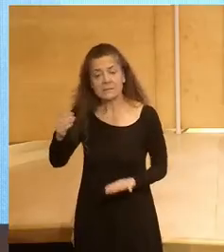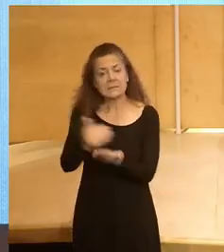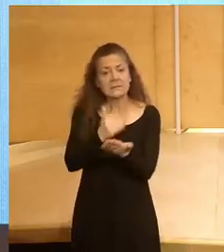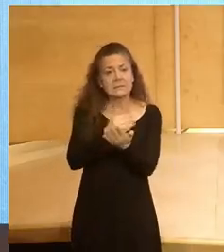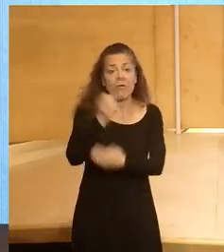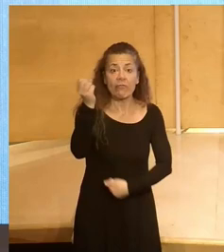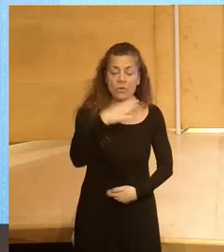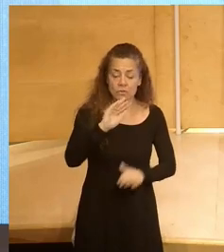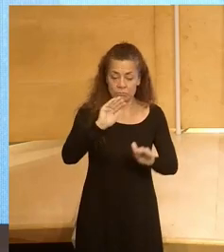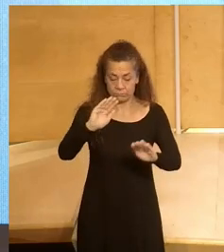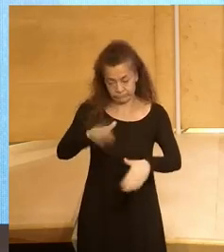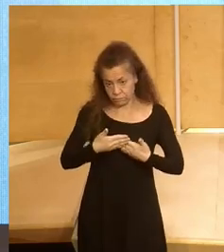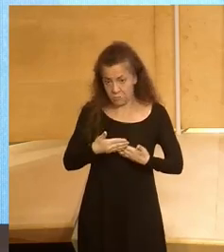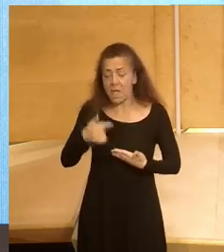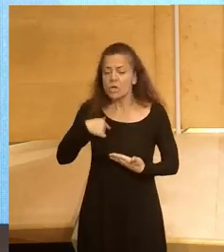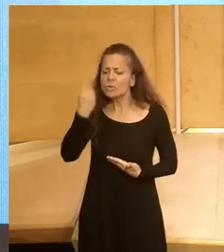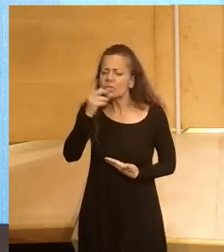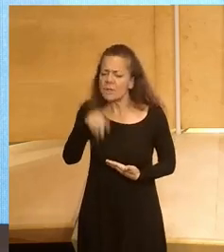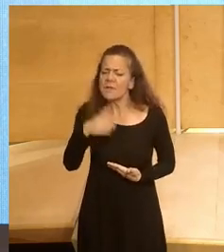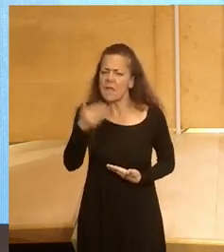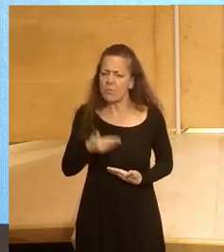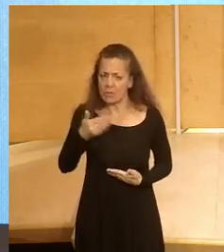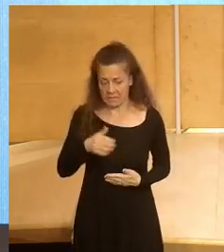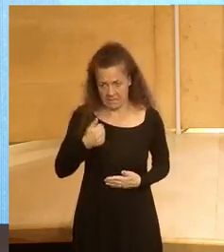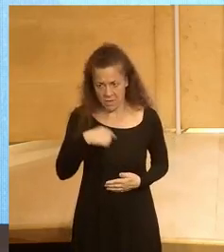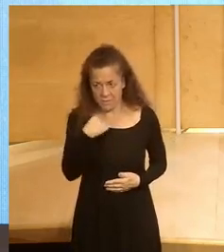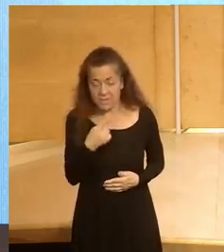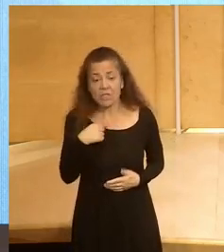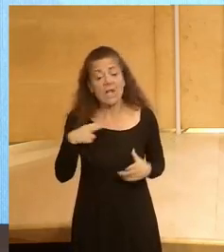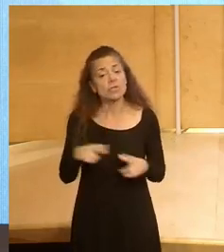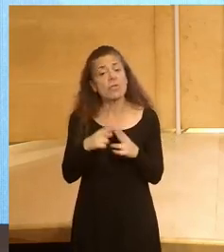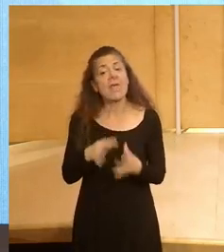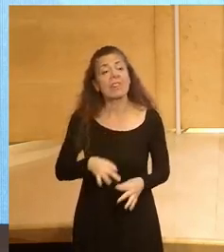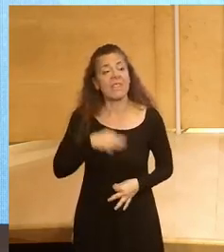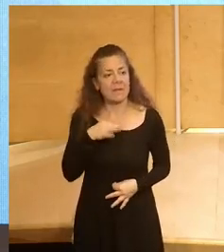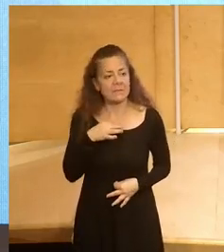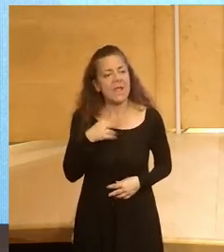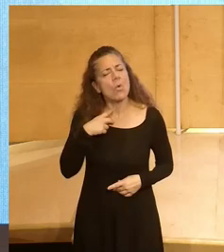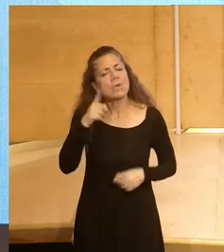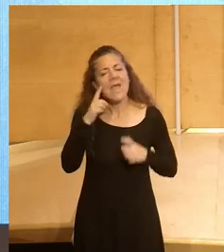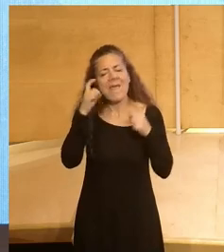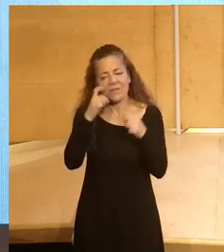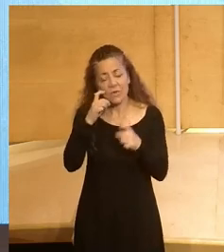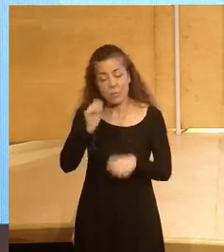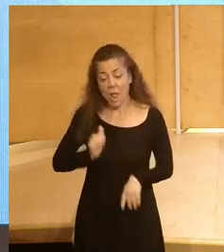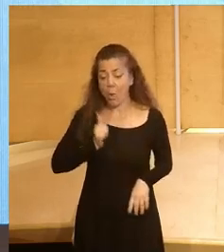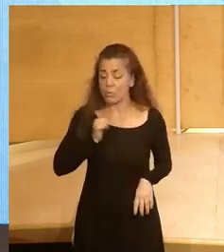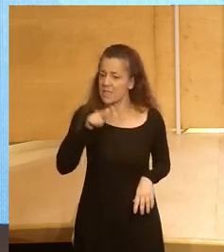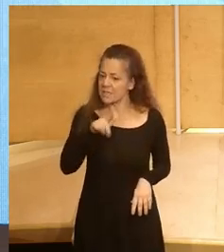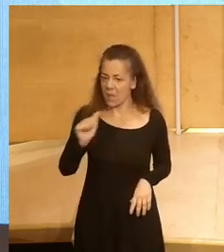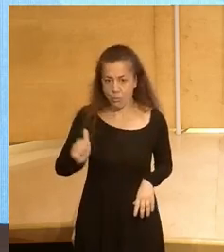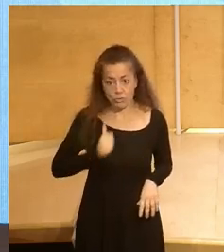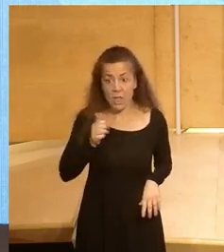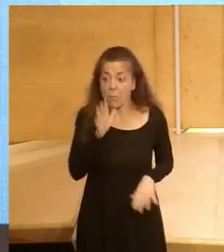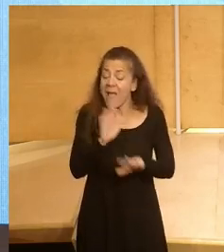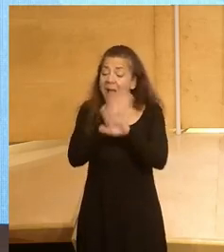creo que también como mencionabais es importante que desde la sociedad civil también se haga un esfuerzo por aprovechar esta oportunidad